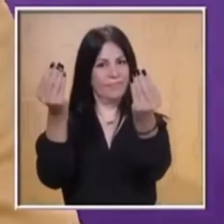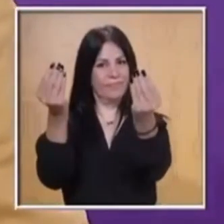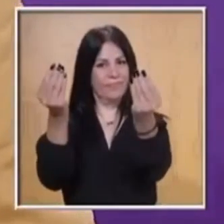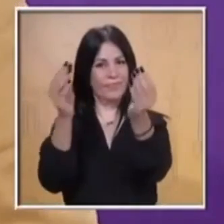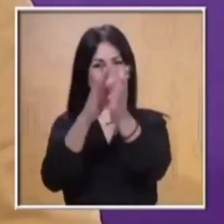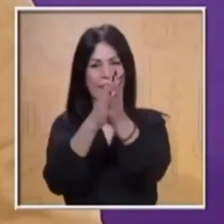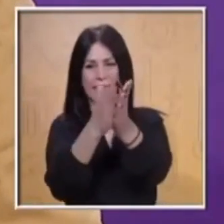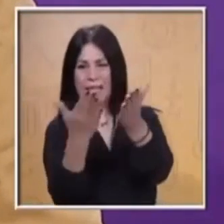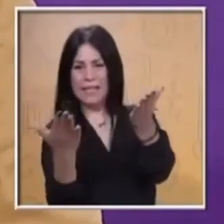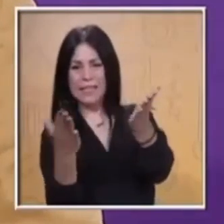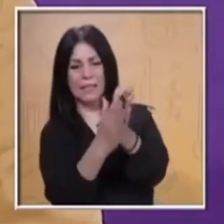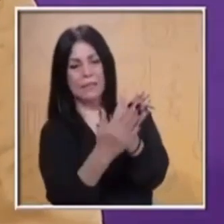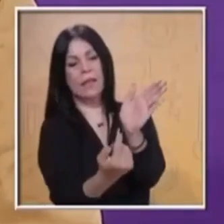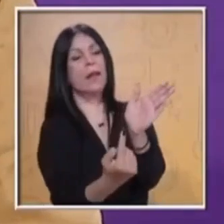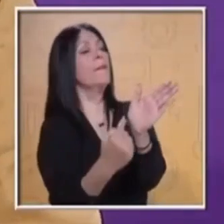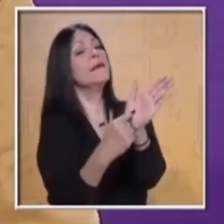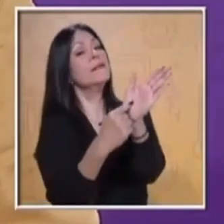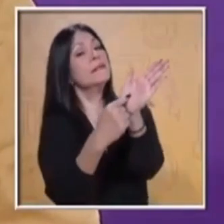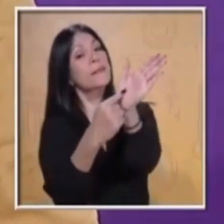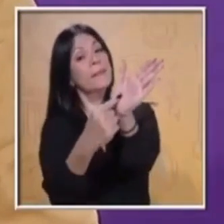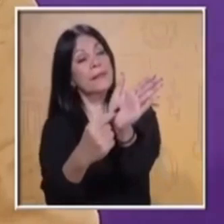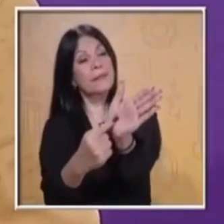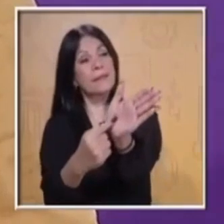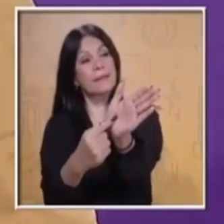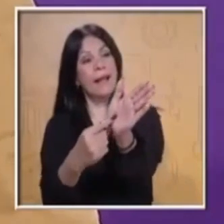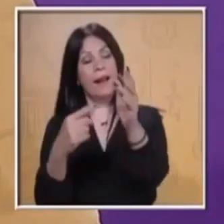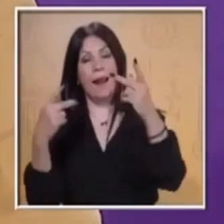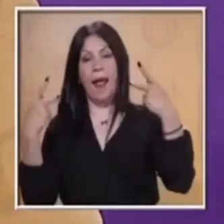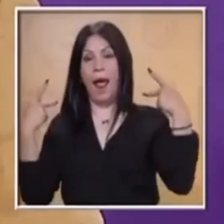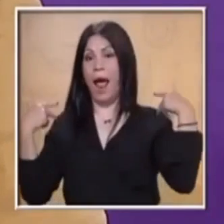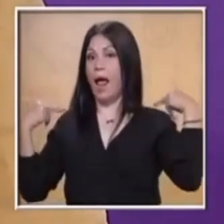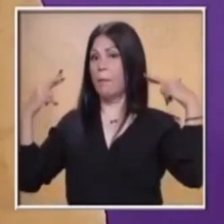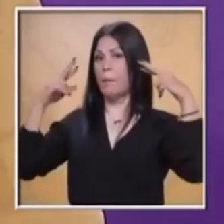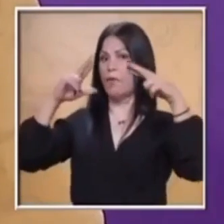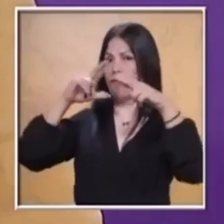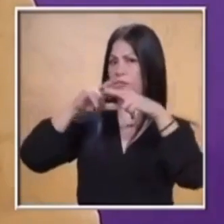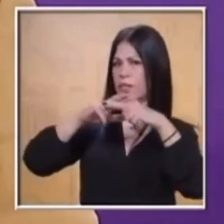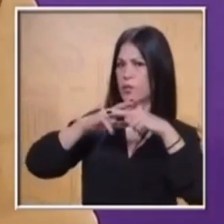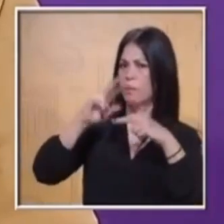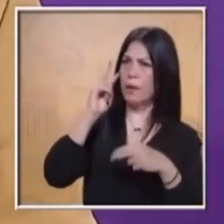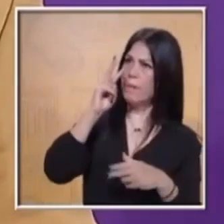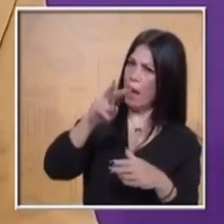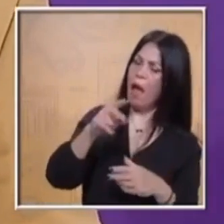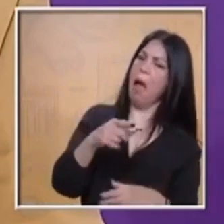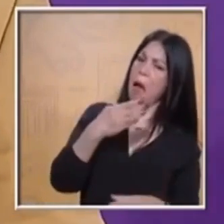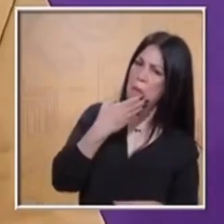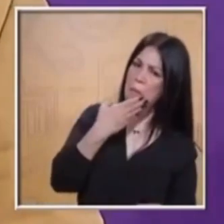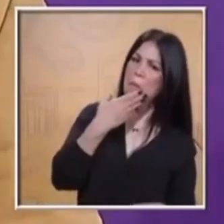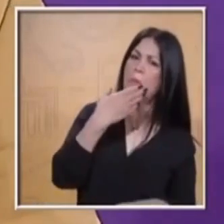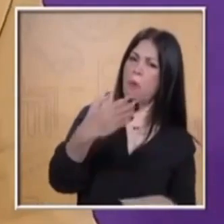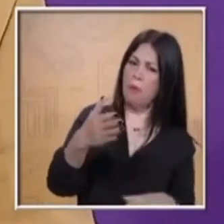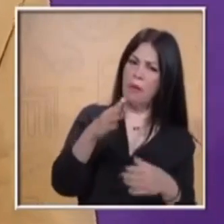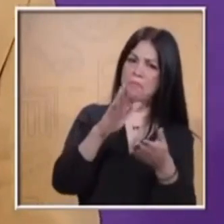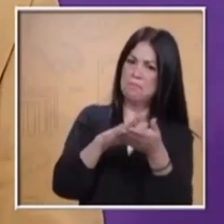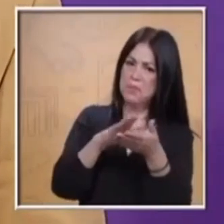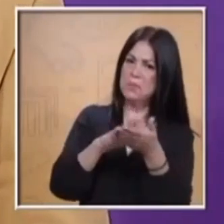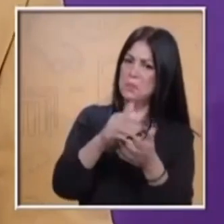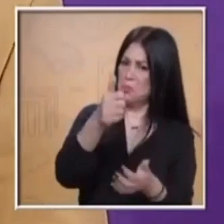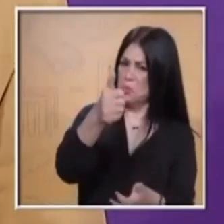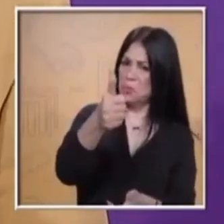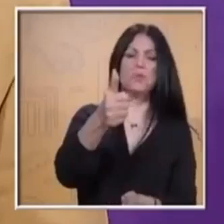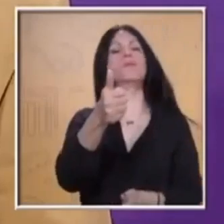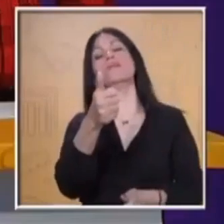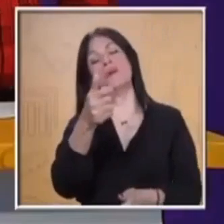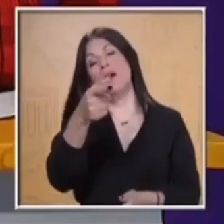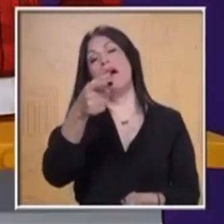presentar a tu maestro de grupo para que él verifique que tú estuviste trabajando y aprendiendo a distancia. Y